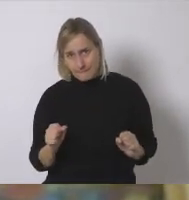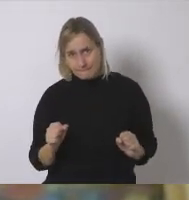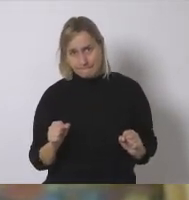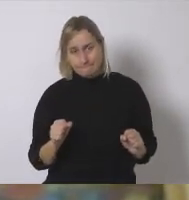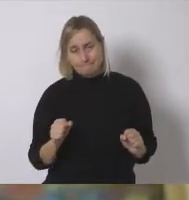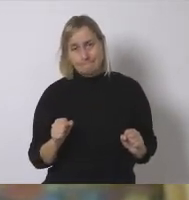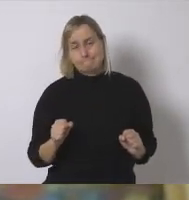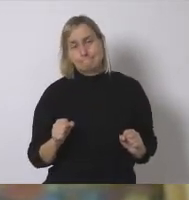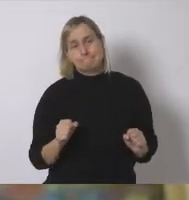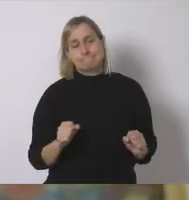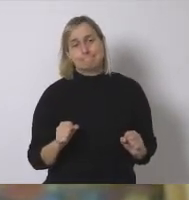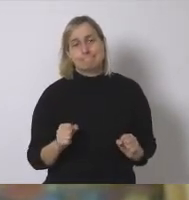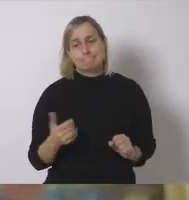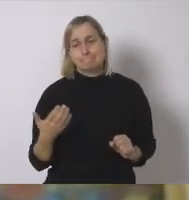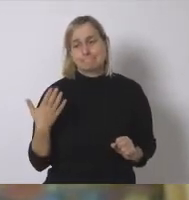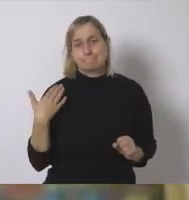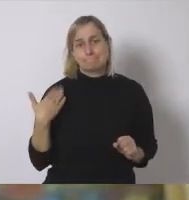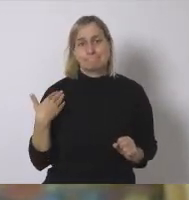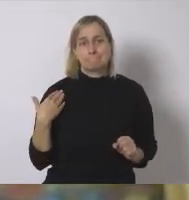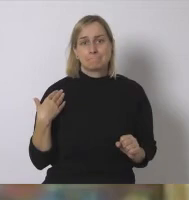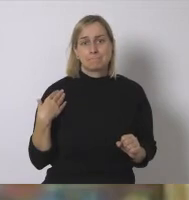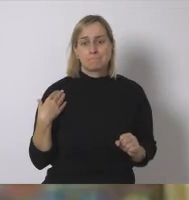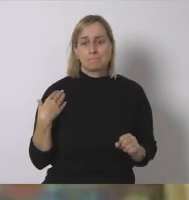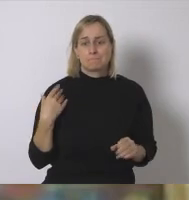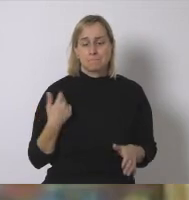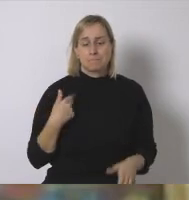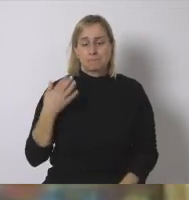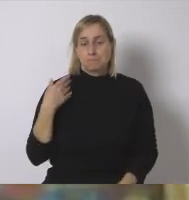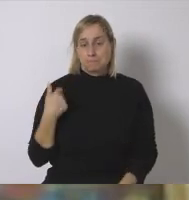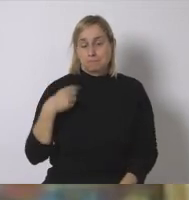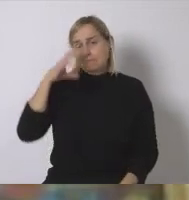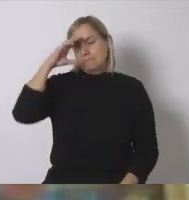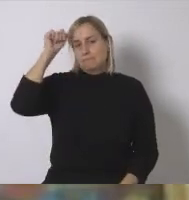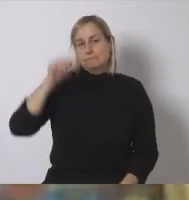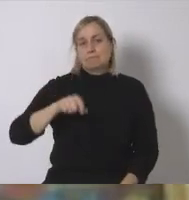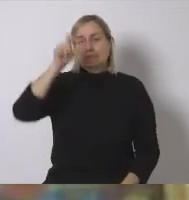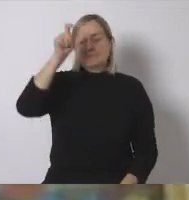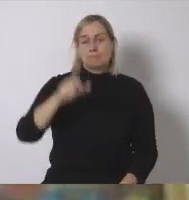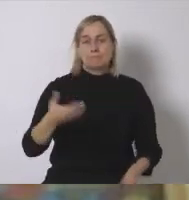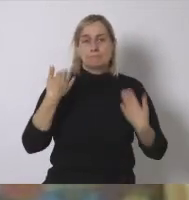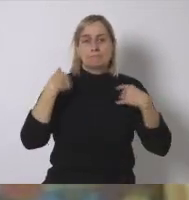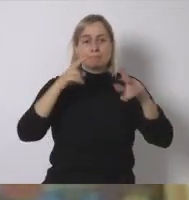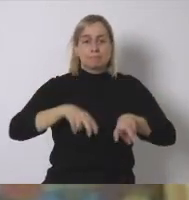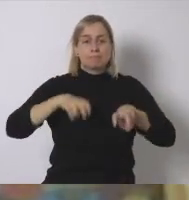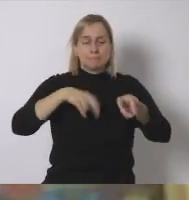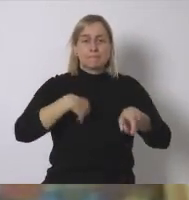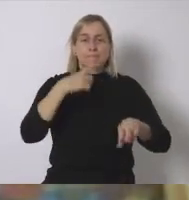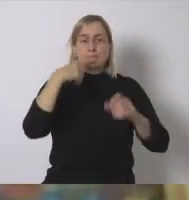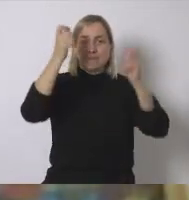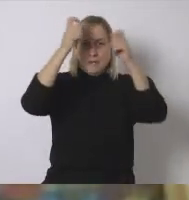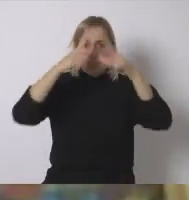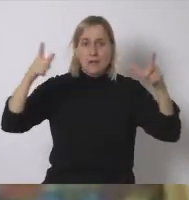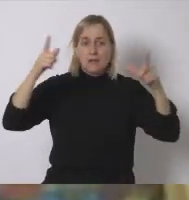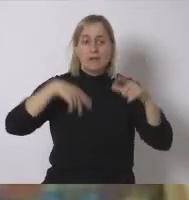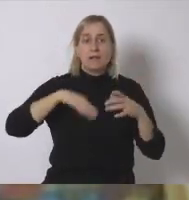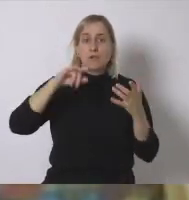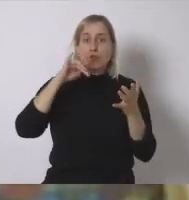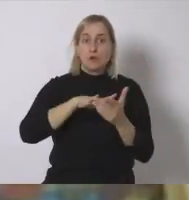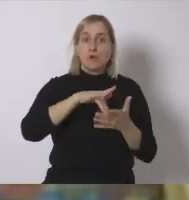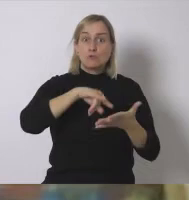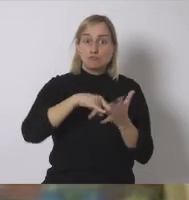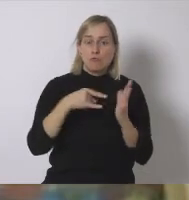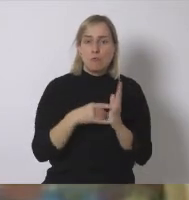recientemente escuchaba como un agricultor se imaginaba que su solución